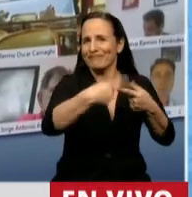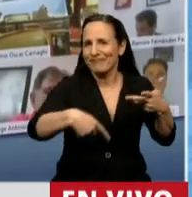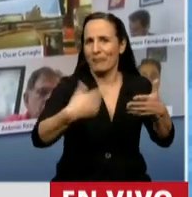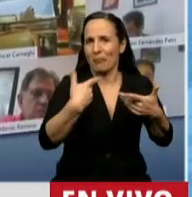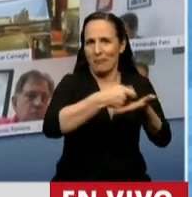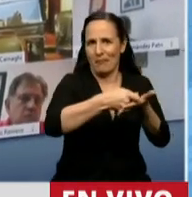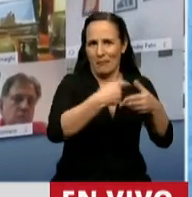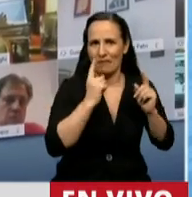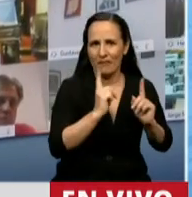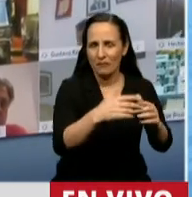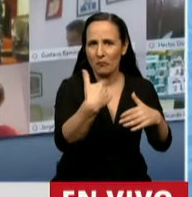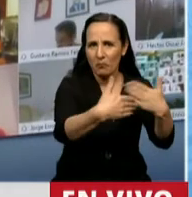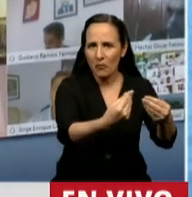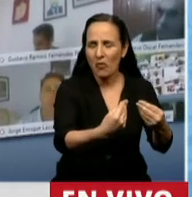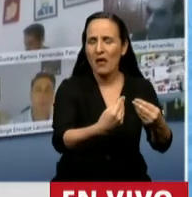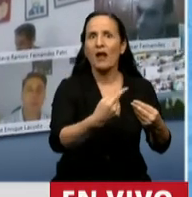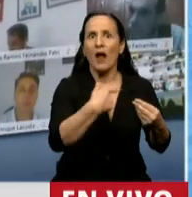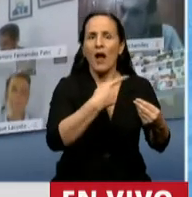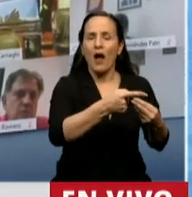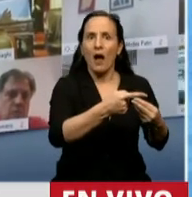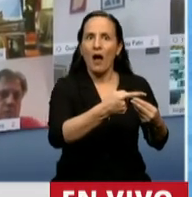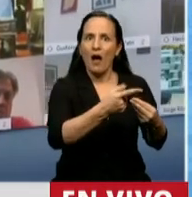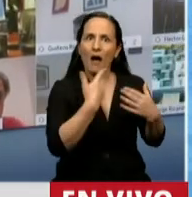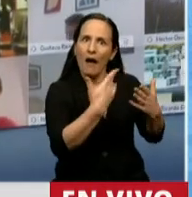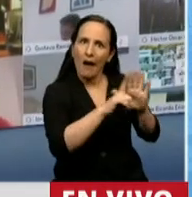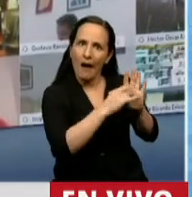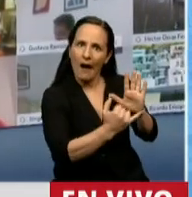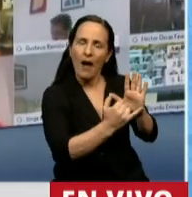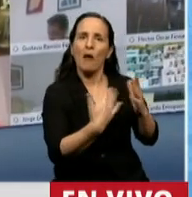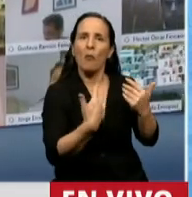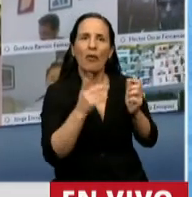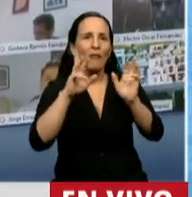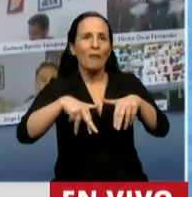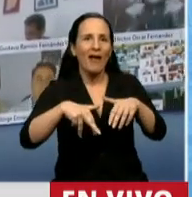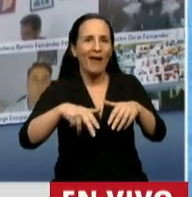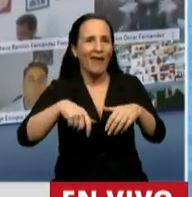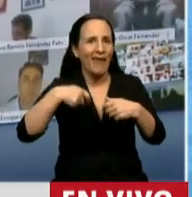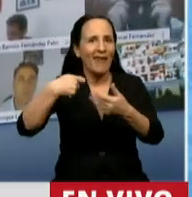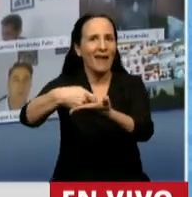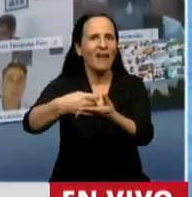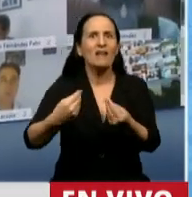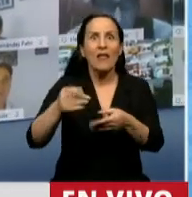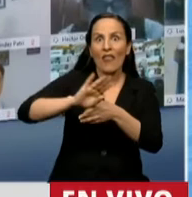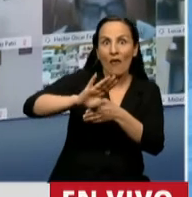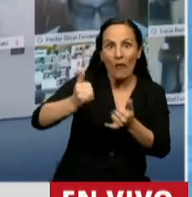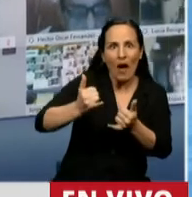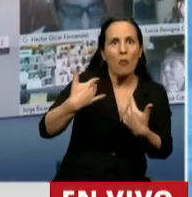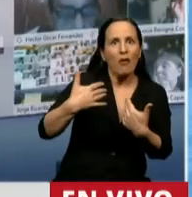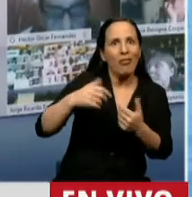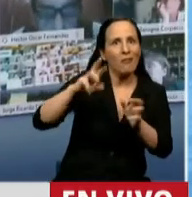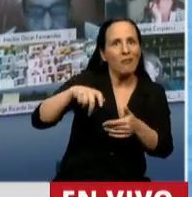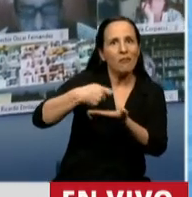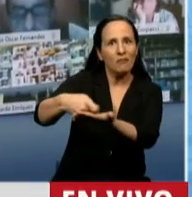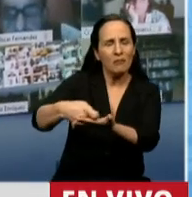permite reprogramar todas las deudas que existen contra el ANSI. este proyecto,